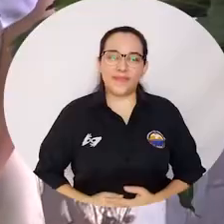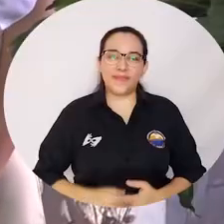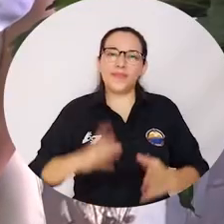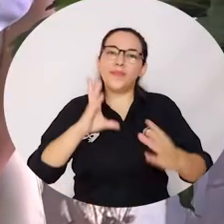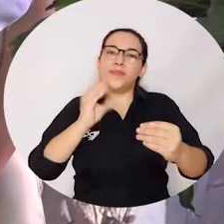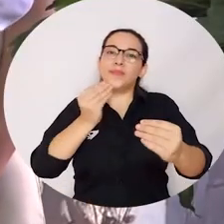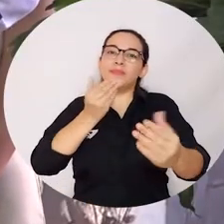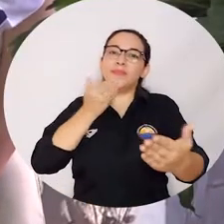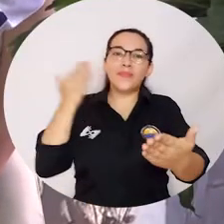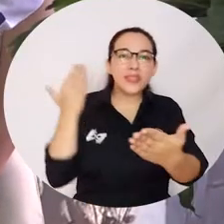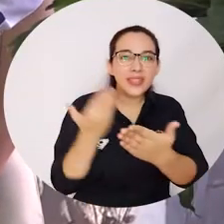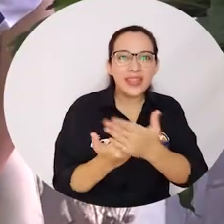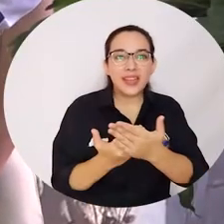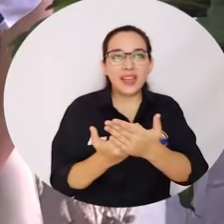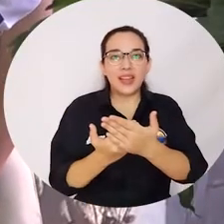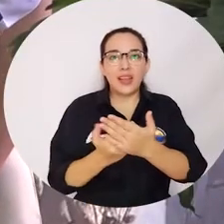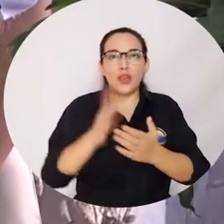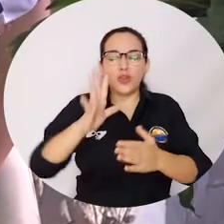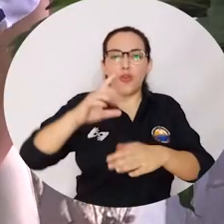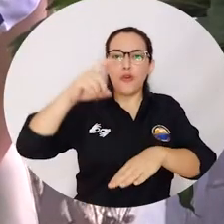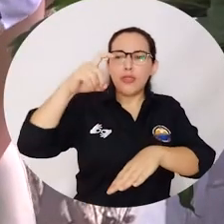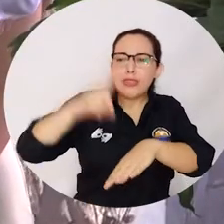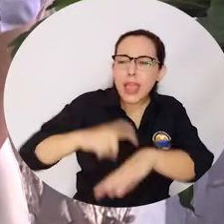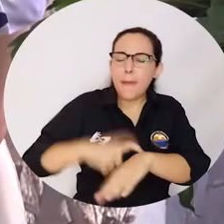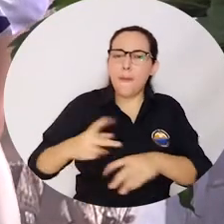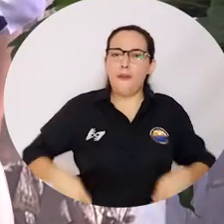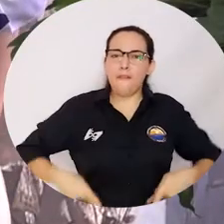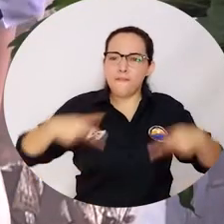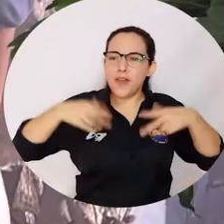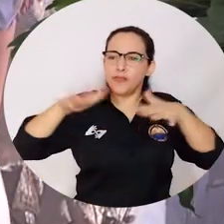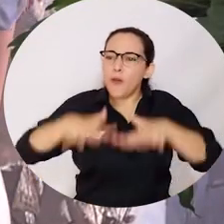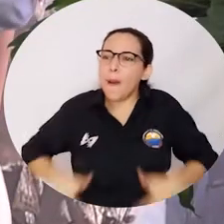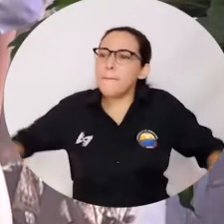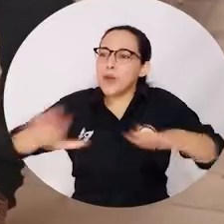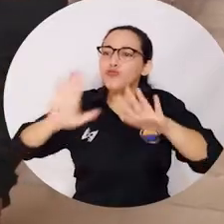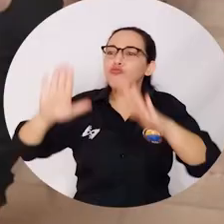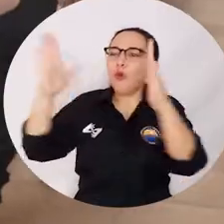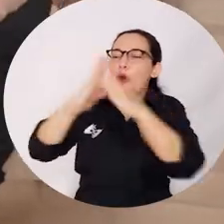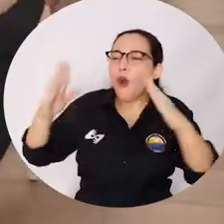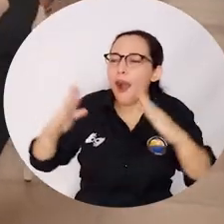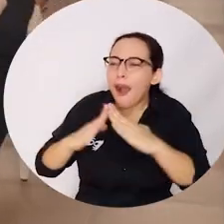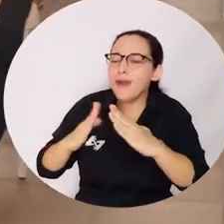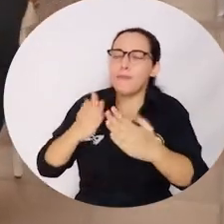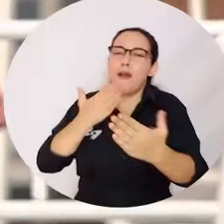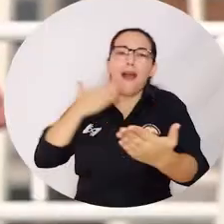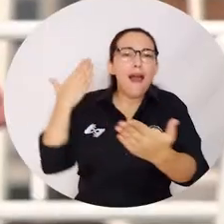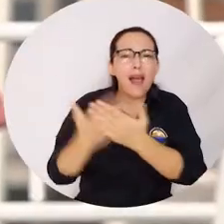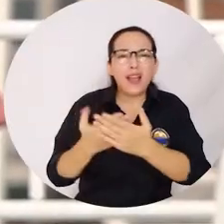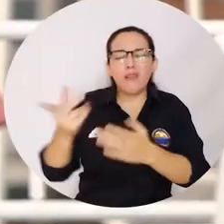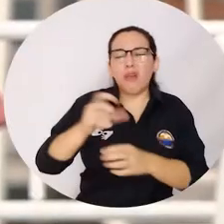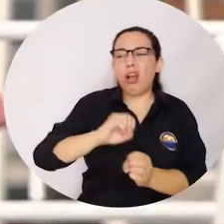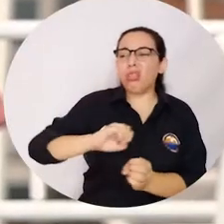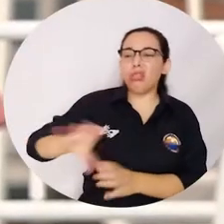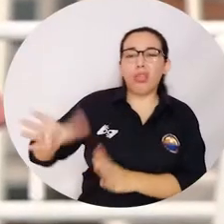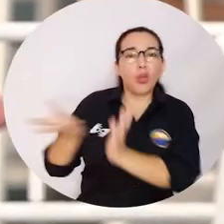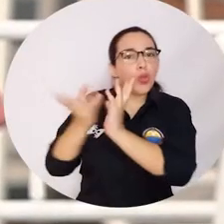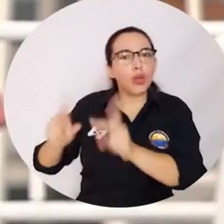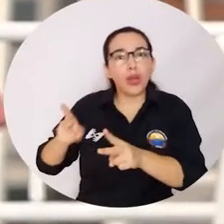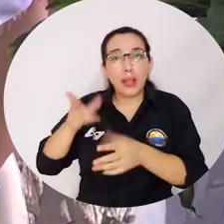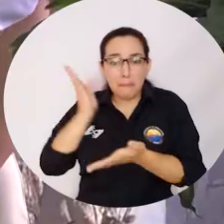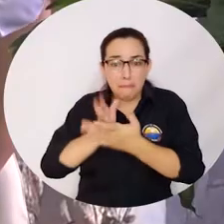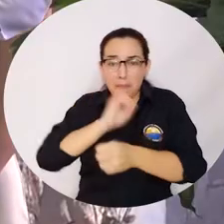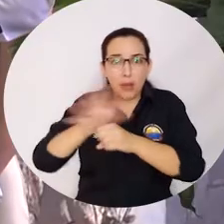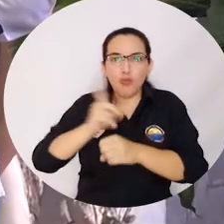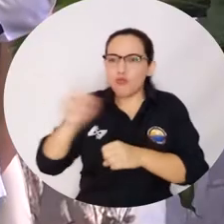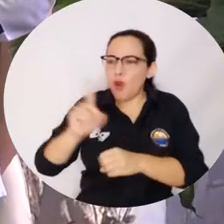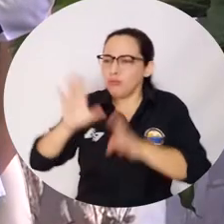Muchas gracias por entregar lo mejor de su tiempo, de su vida, de su espacio, de su casa. Muchas gracias por no abandonar a los estudiantes durante la pandemia.